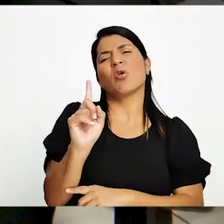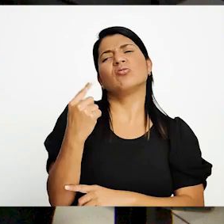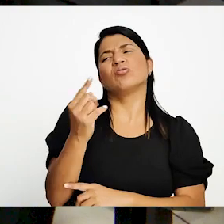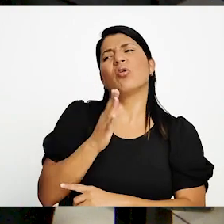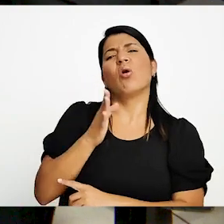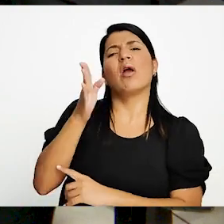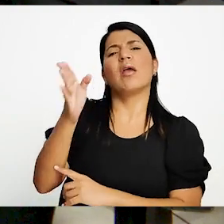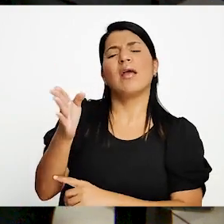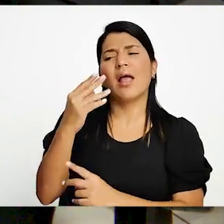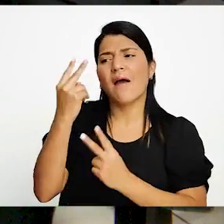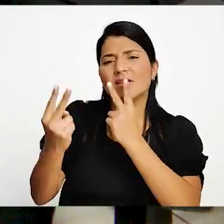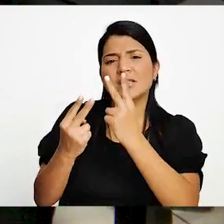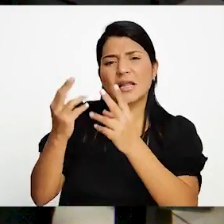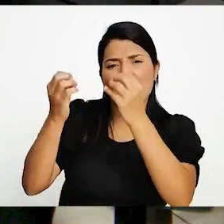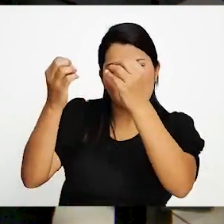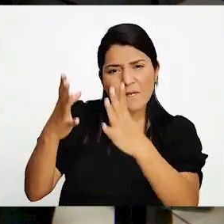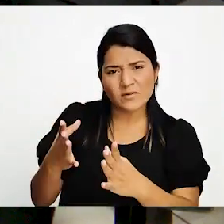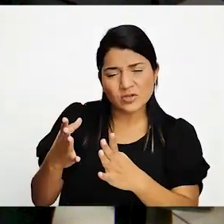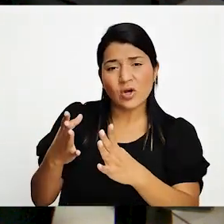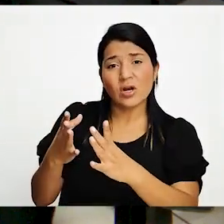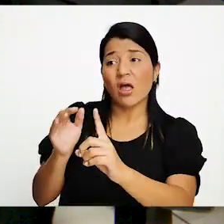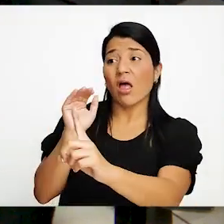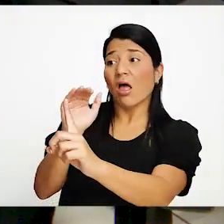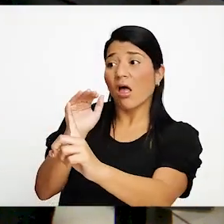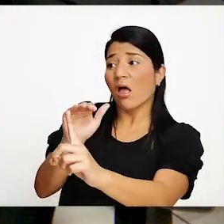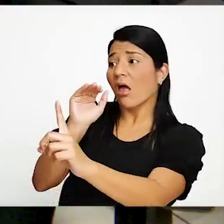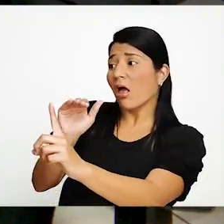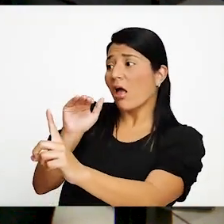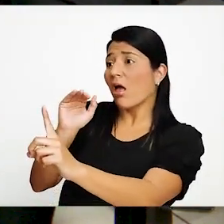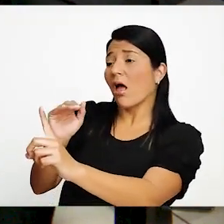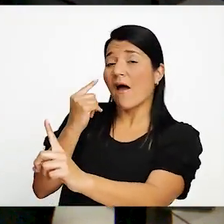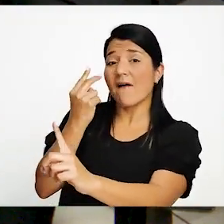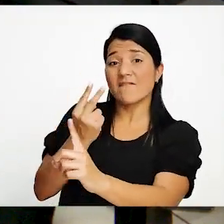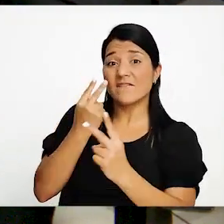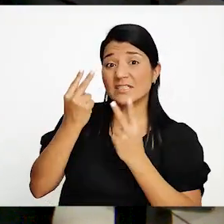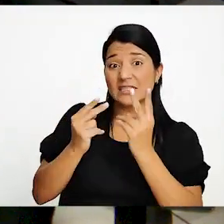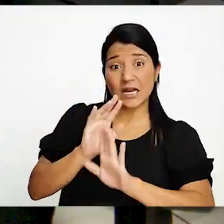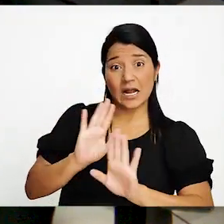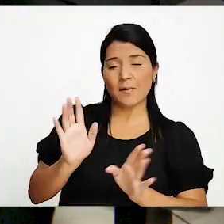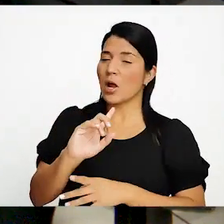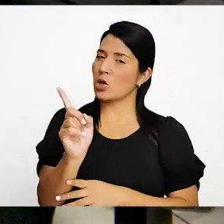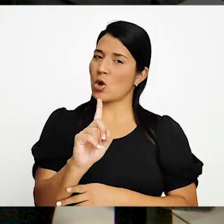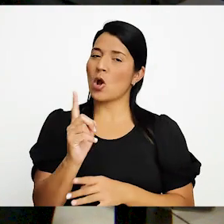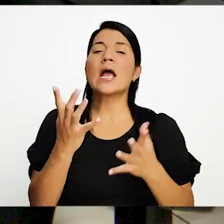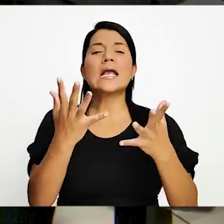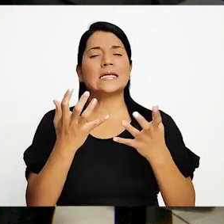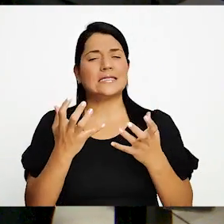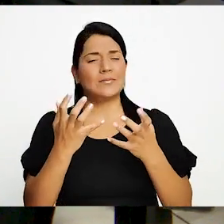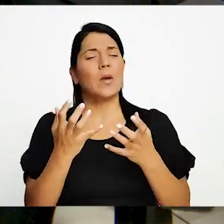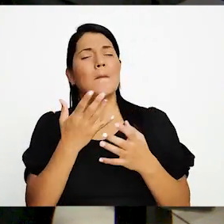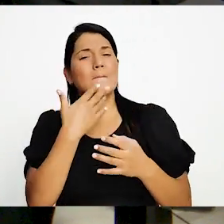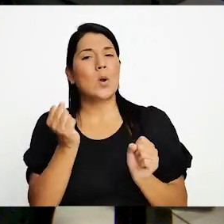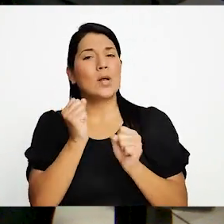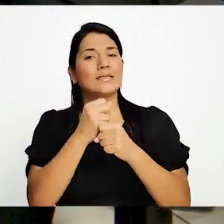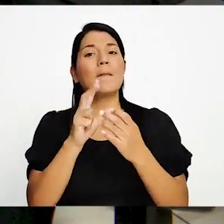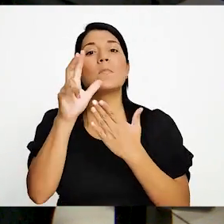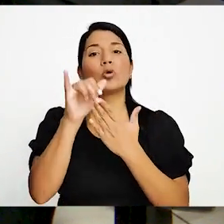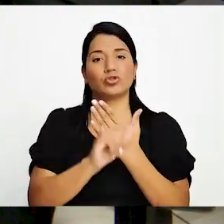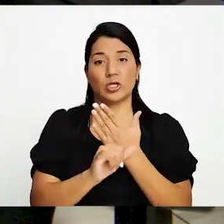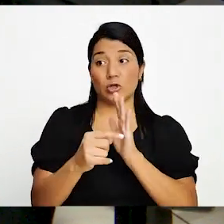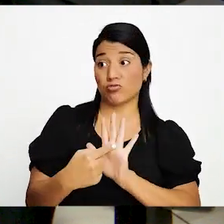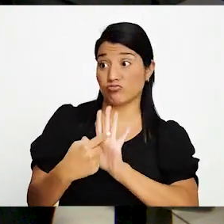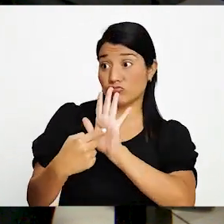es lo que la Fiscalía generalmente hace. Entonces quisimos llegarles con un proyecto que los motivara. Esa fue la primera intención. Y la